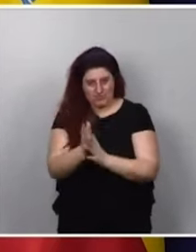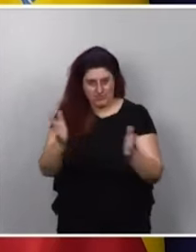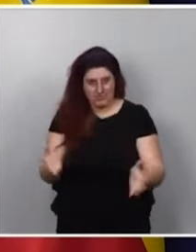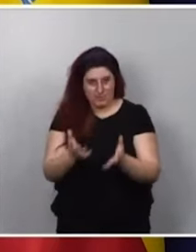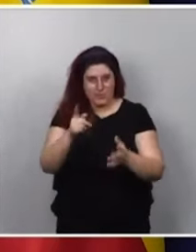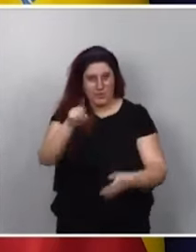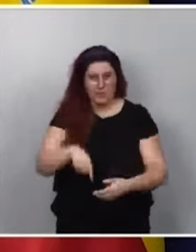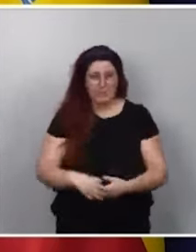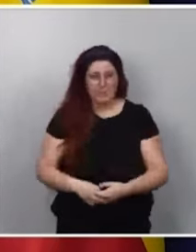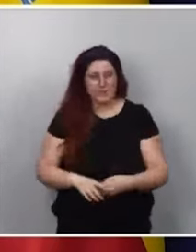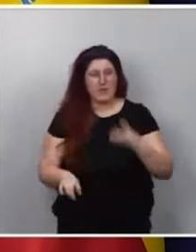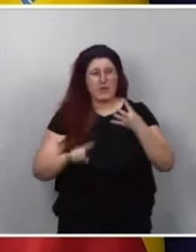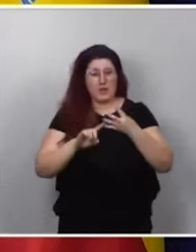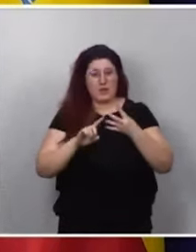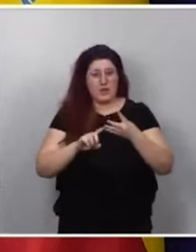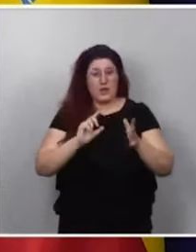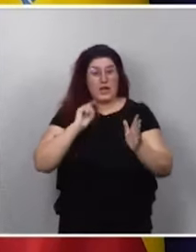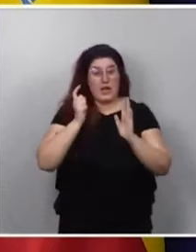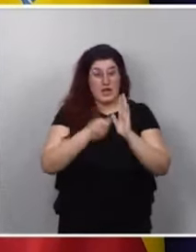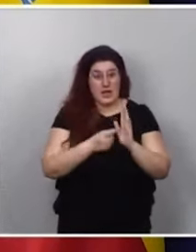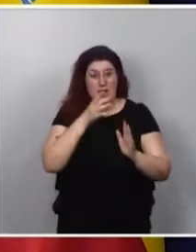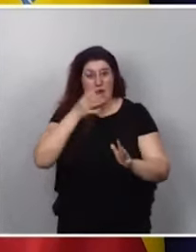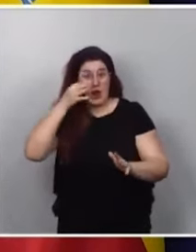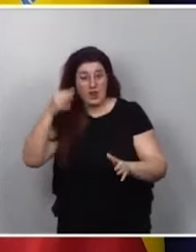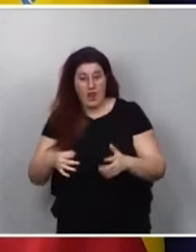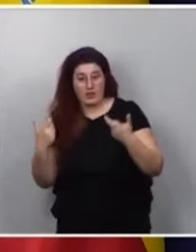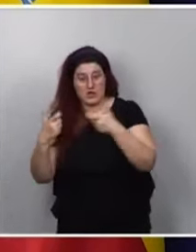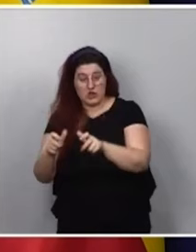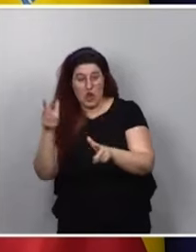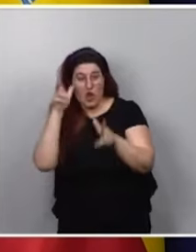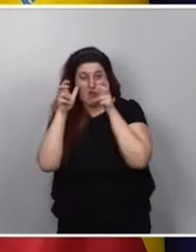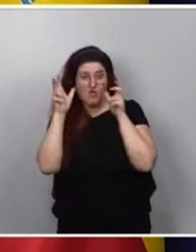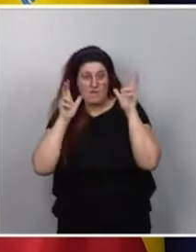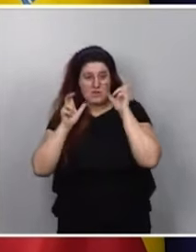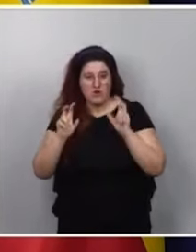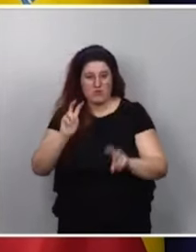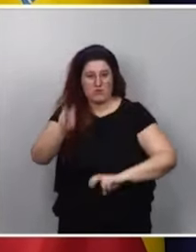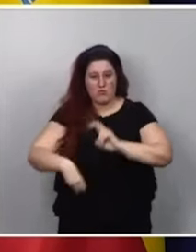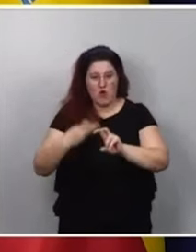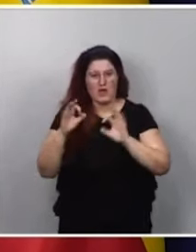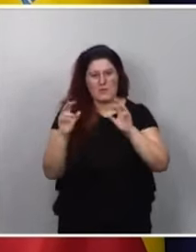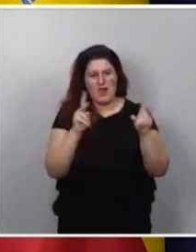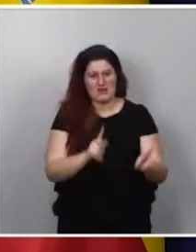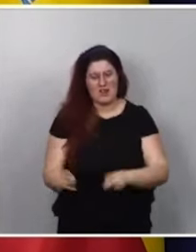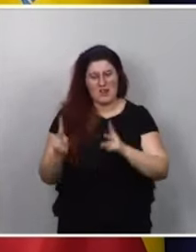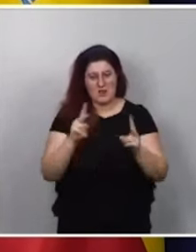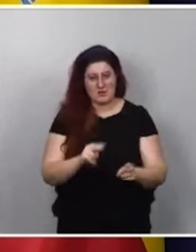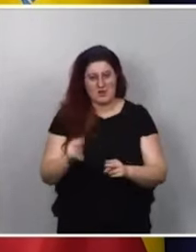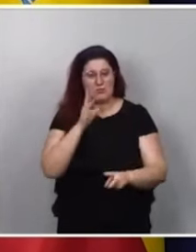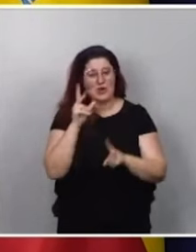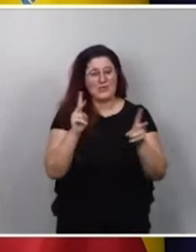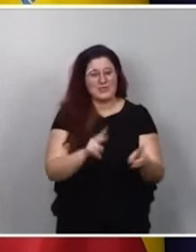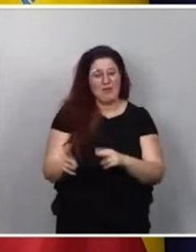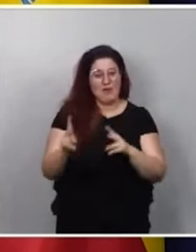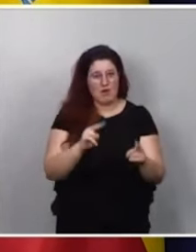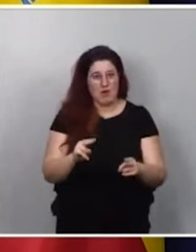que actualizamos nuestra legislación a lo que es la nueva realidad del sector audiovisual y particularmente las series. Las series, que son un producto